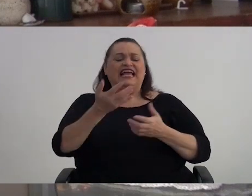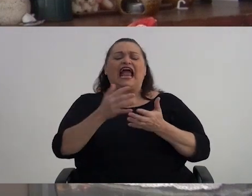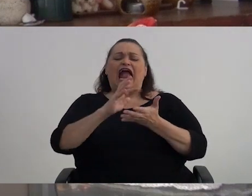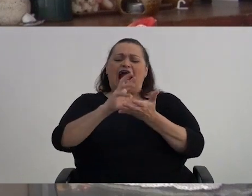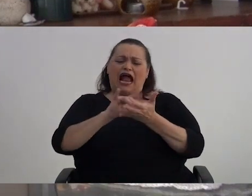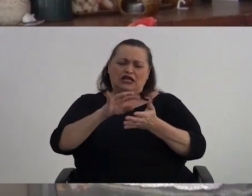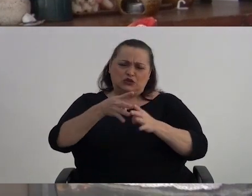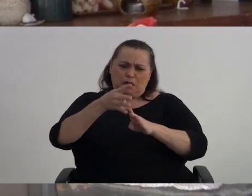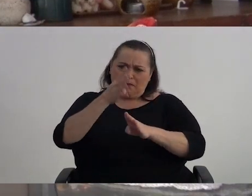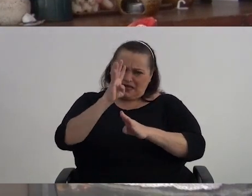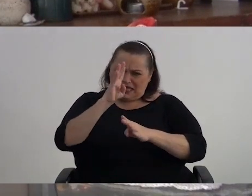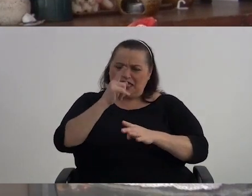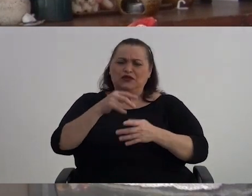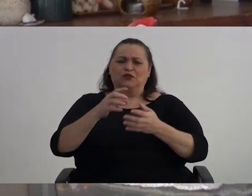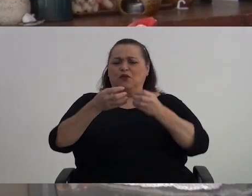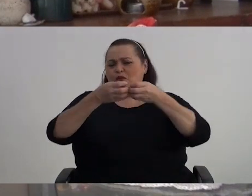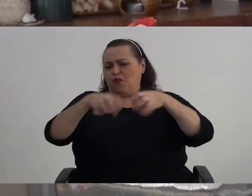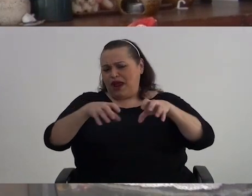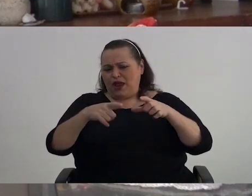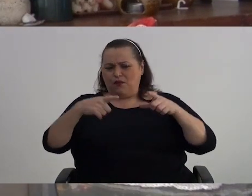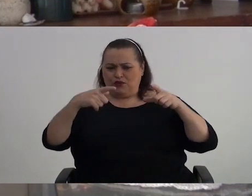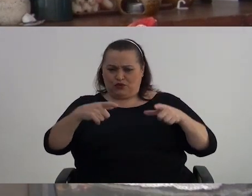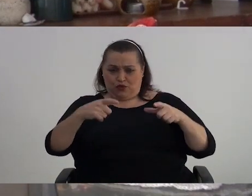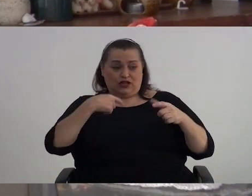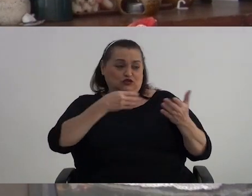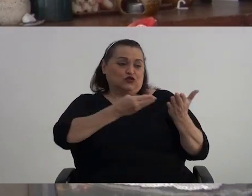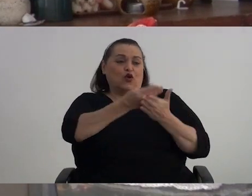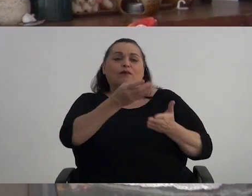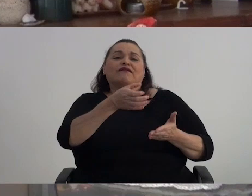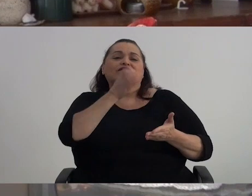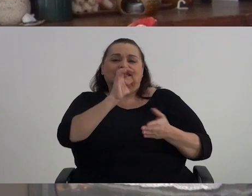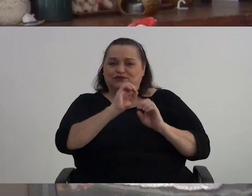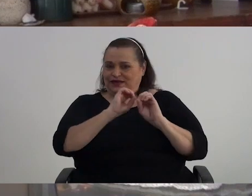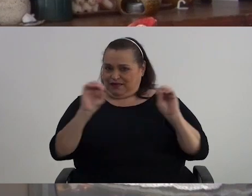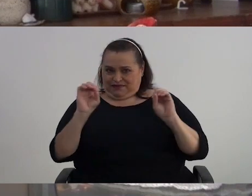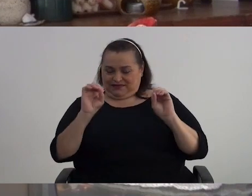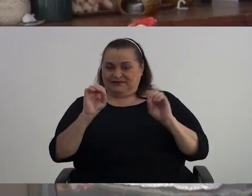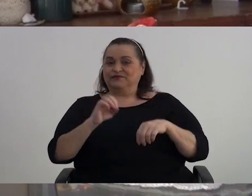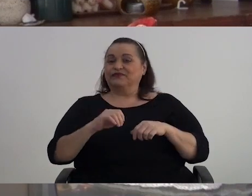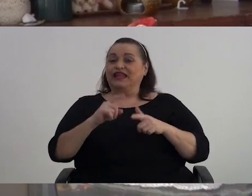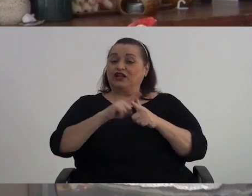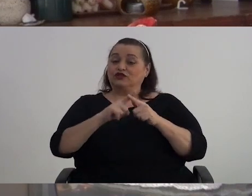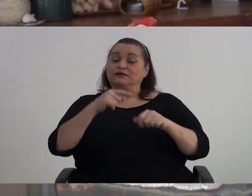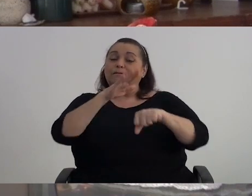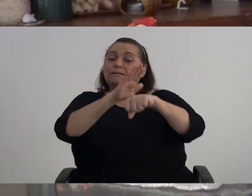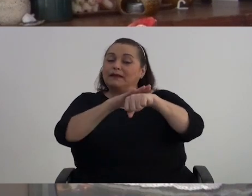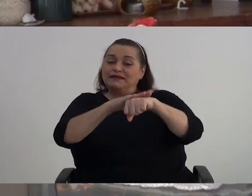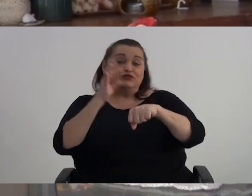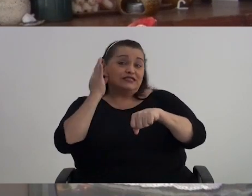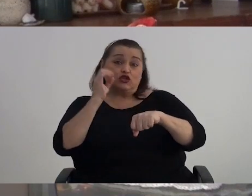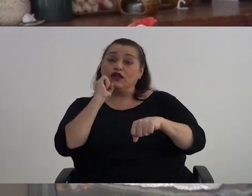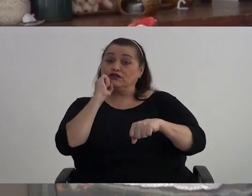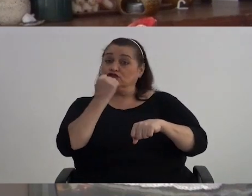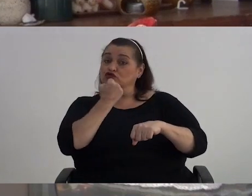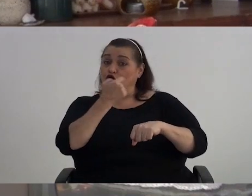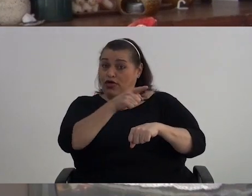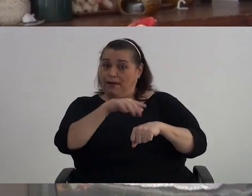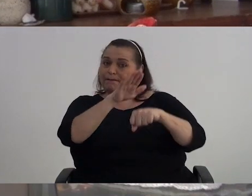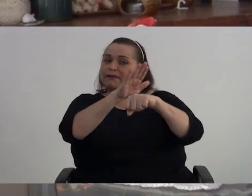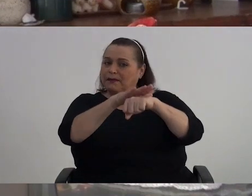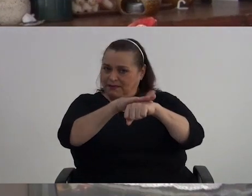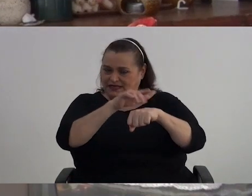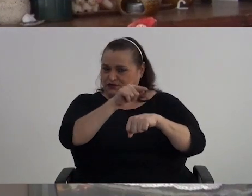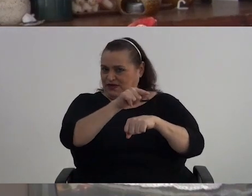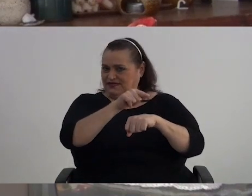Gallopinto Tortas de huevo Y todo Lo que íbamos a comprar Era nada más Un refresco Entonces le pedimos Permiso A la señora De la